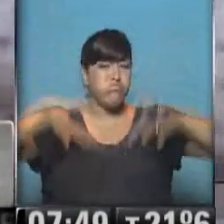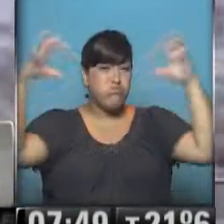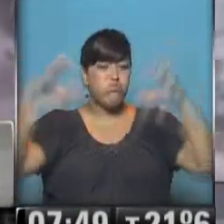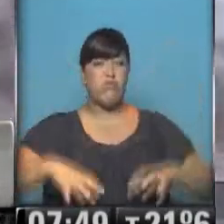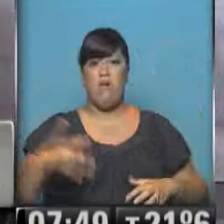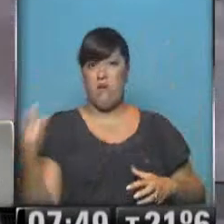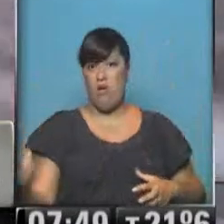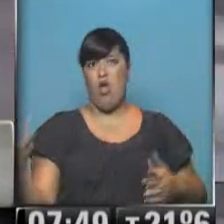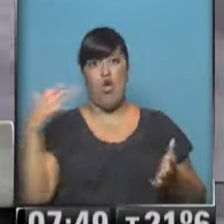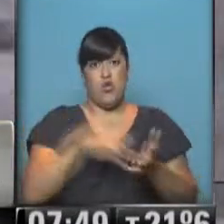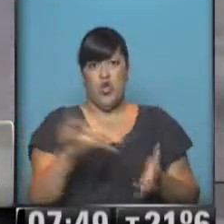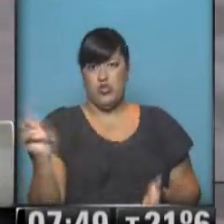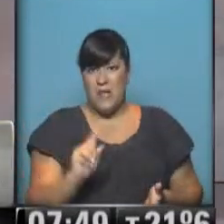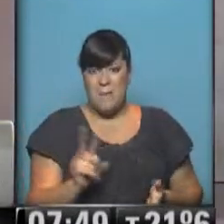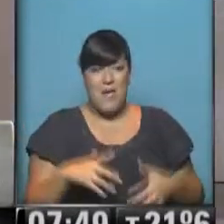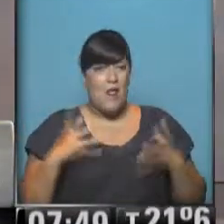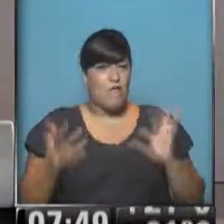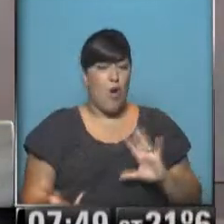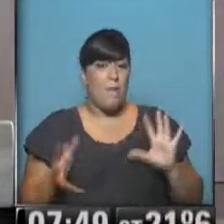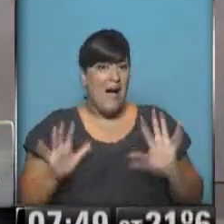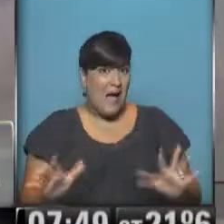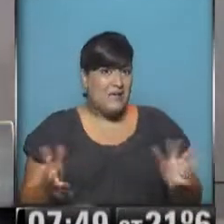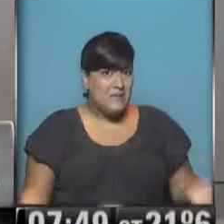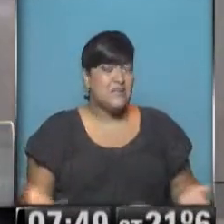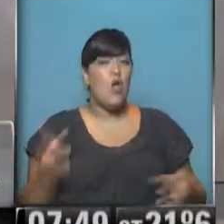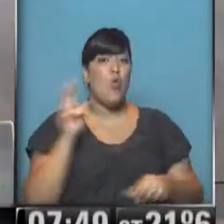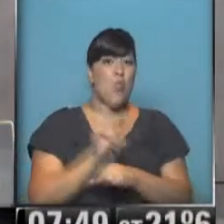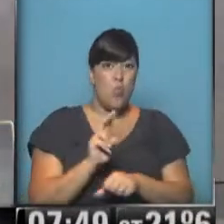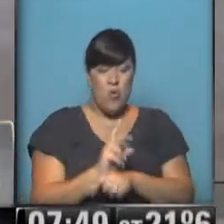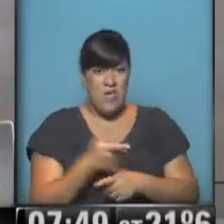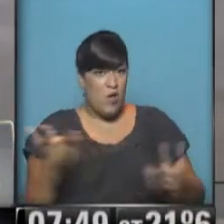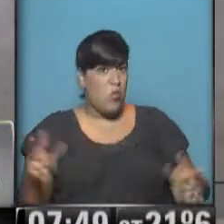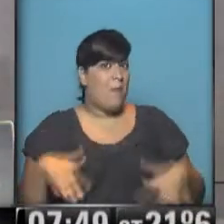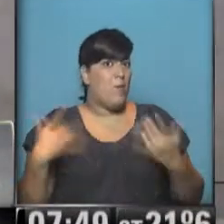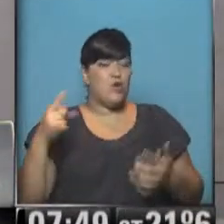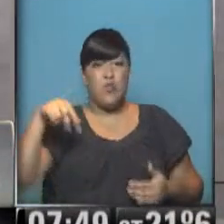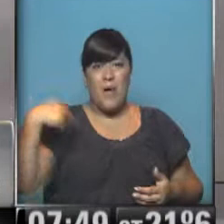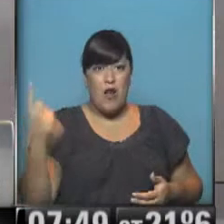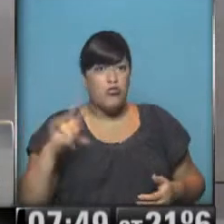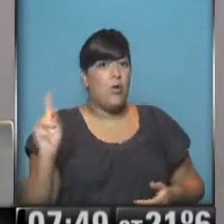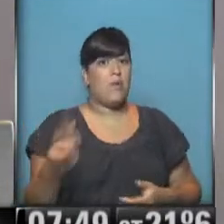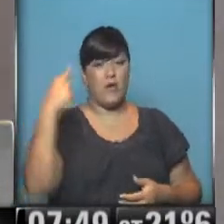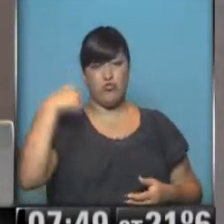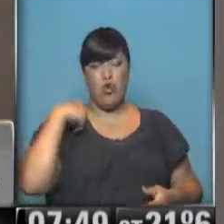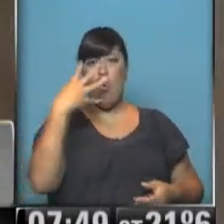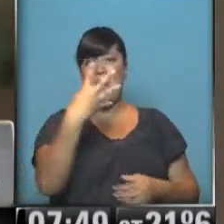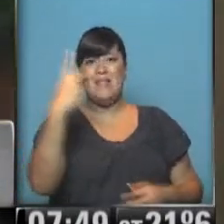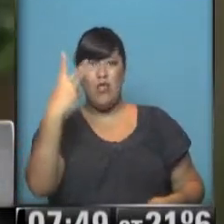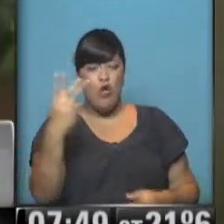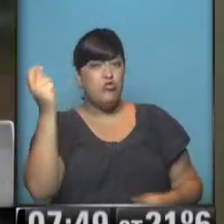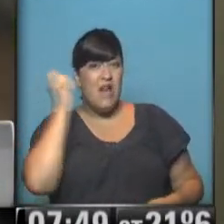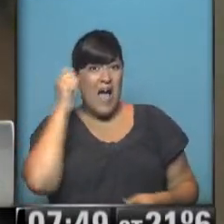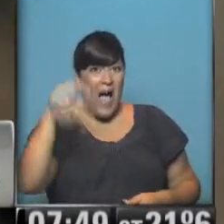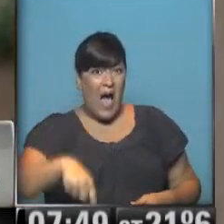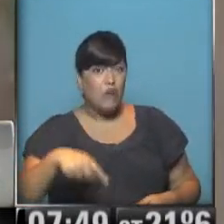tiene nadie previsto para este catástrofe natural. O sea que para nosotros es la primera y única vez. Yo tengo 42 años y